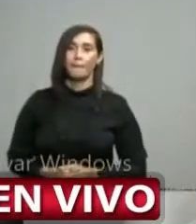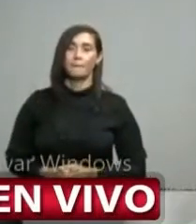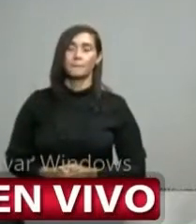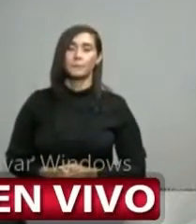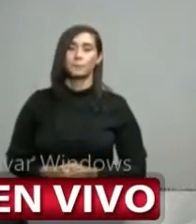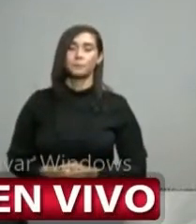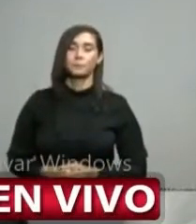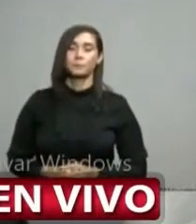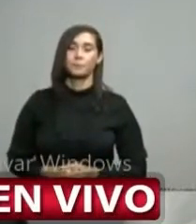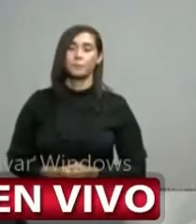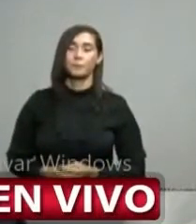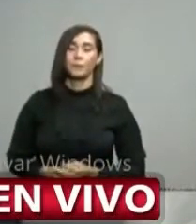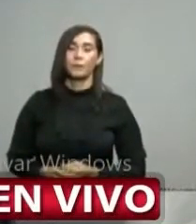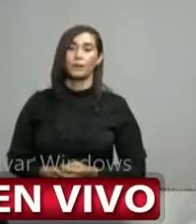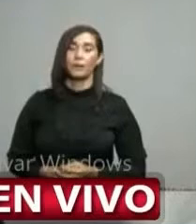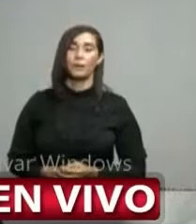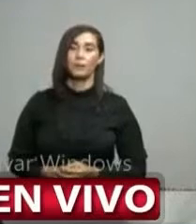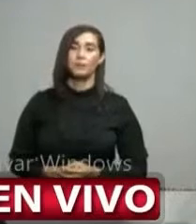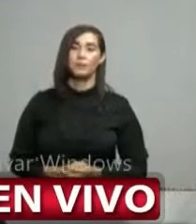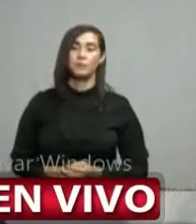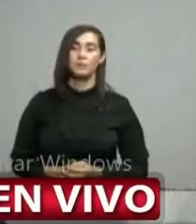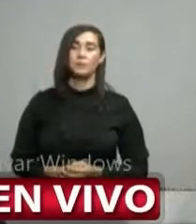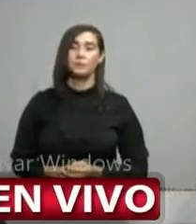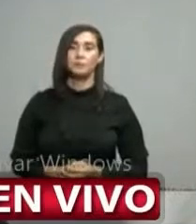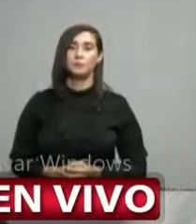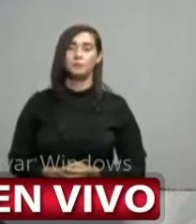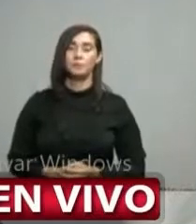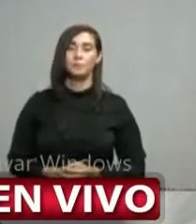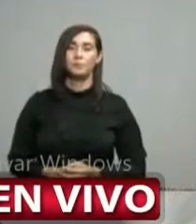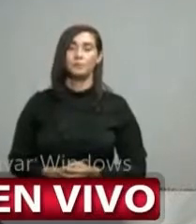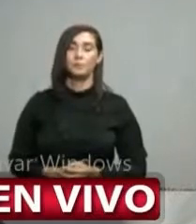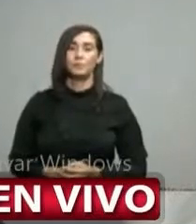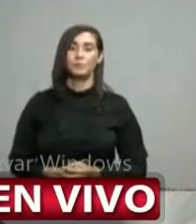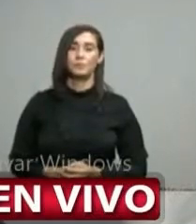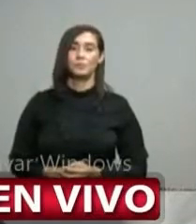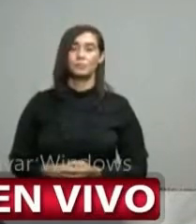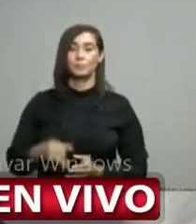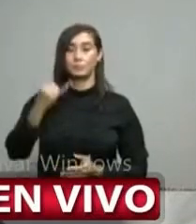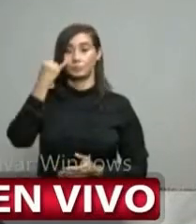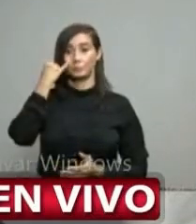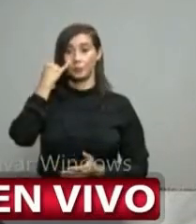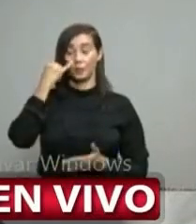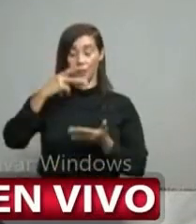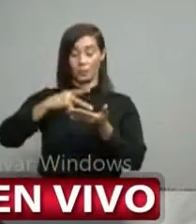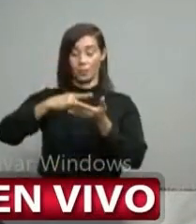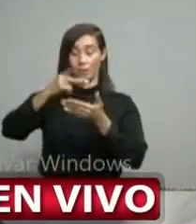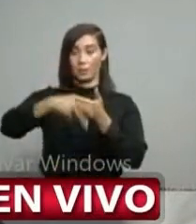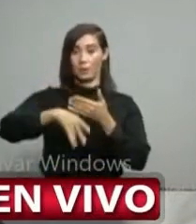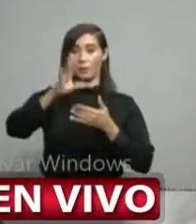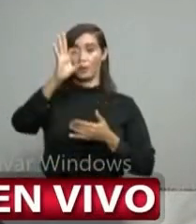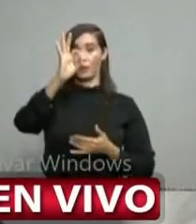muy bien muchas gracias mire con relación al programa de la FAO